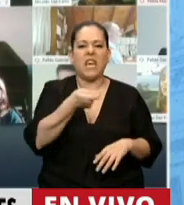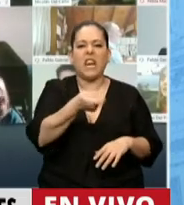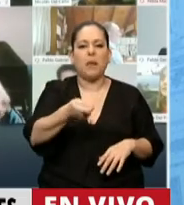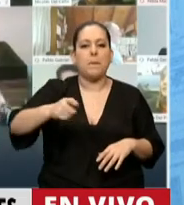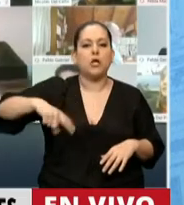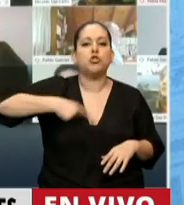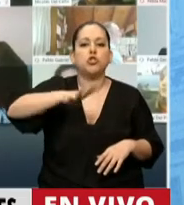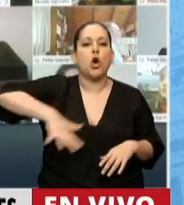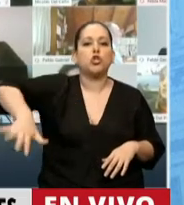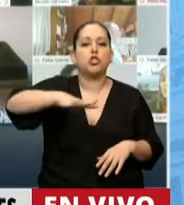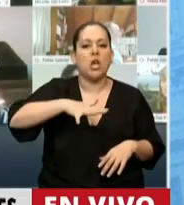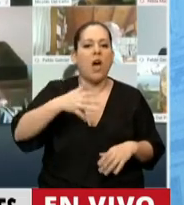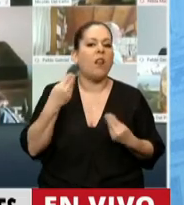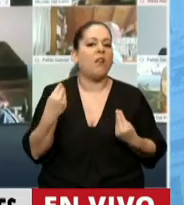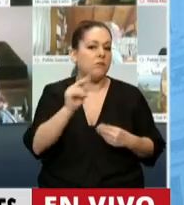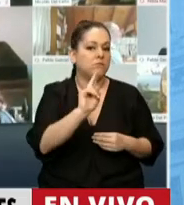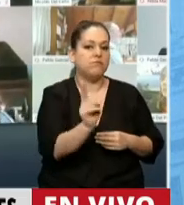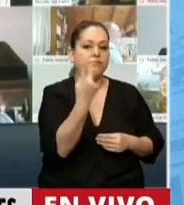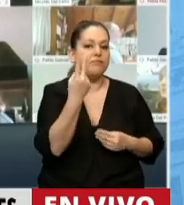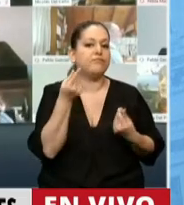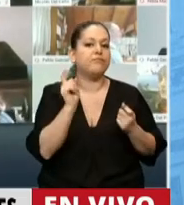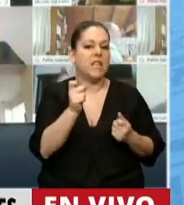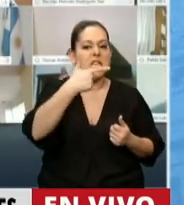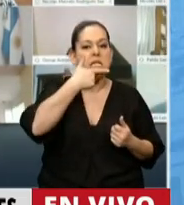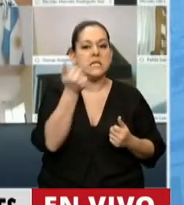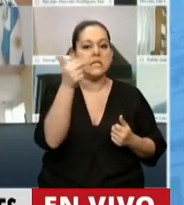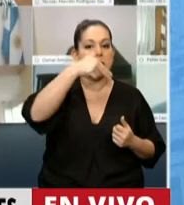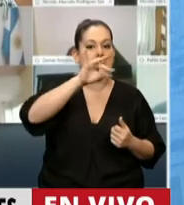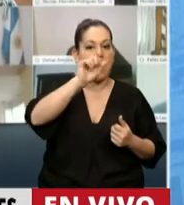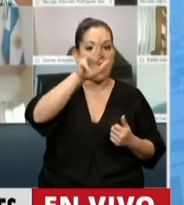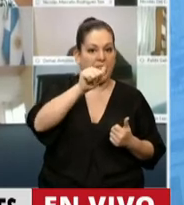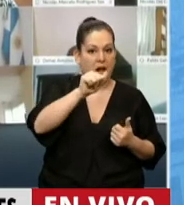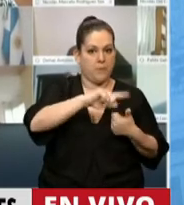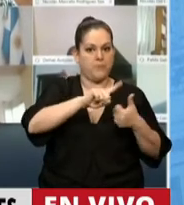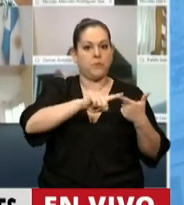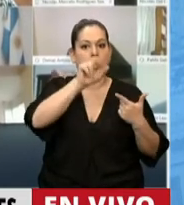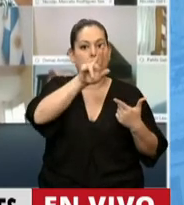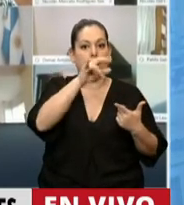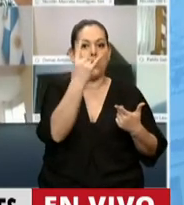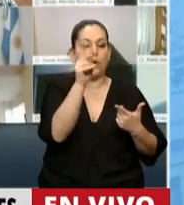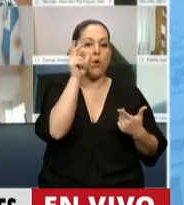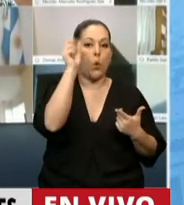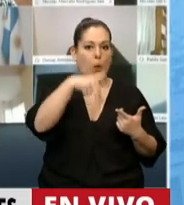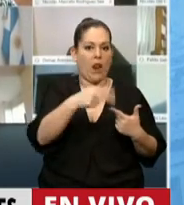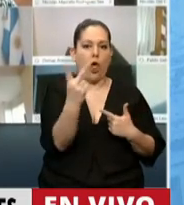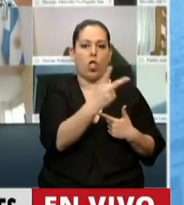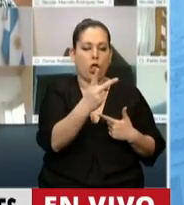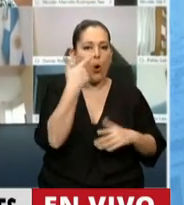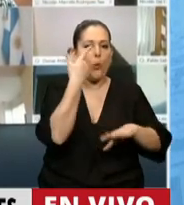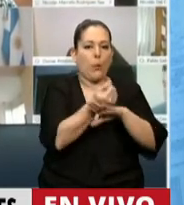que se llevó la vida de Sandra y Rubén, dos trabajadores de la educación, de Moreno,